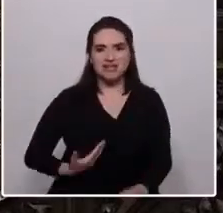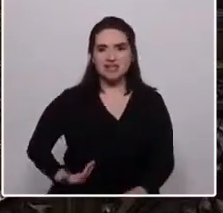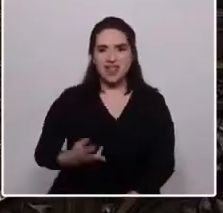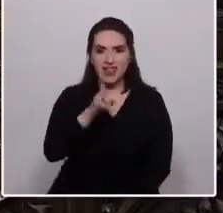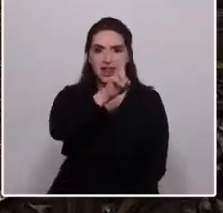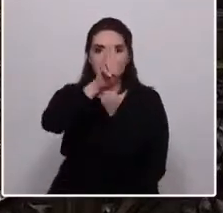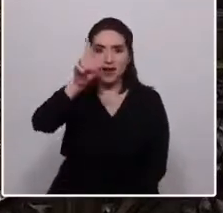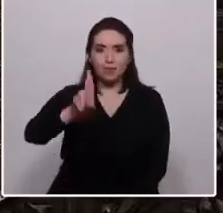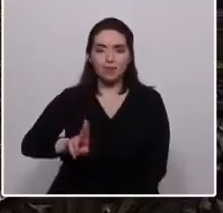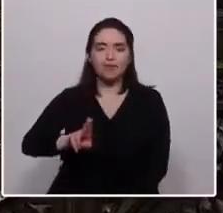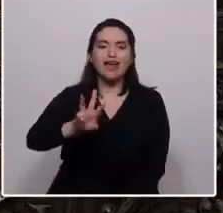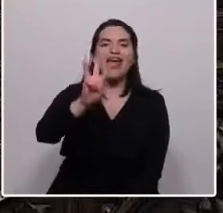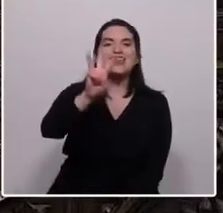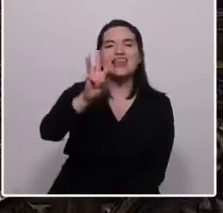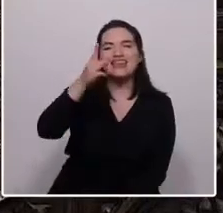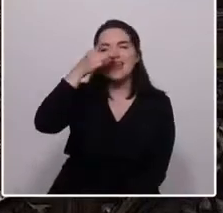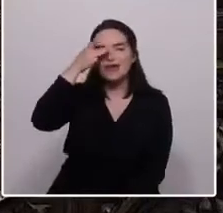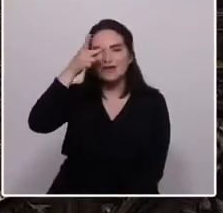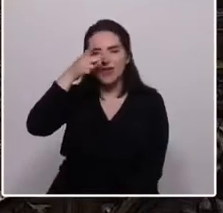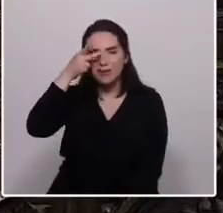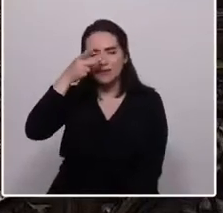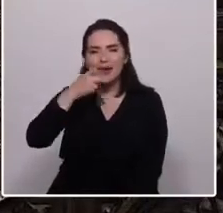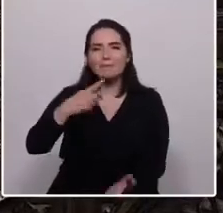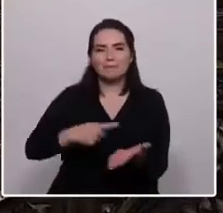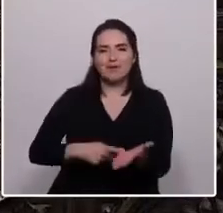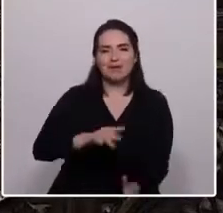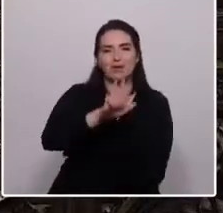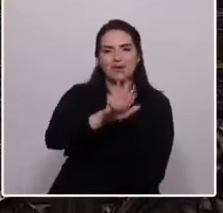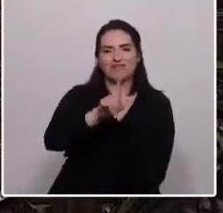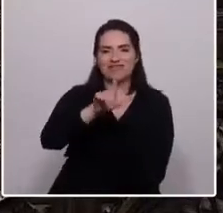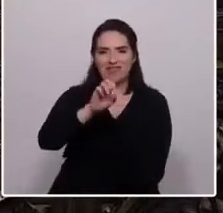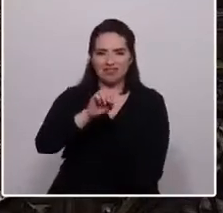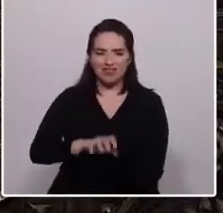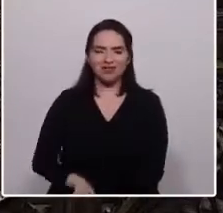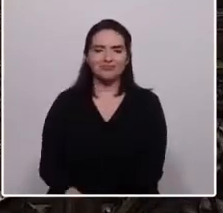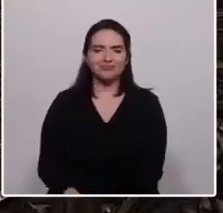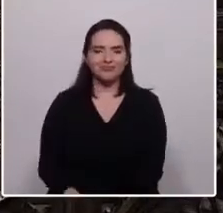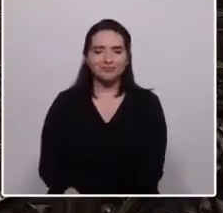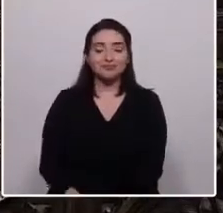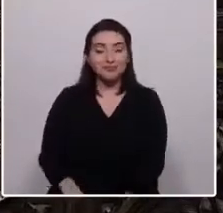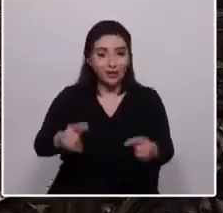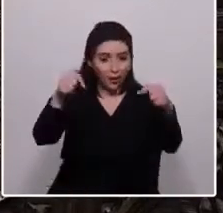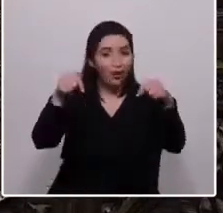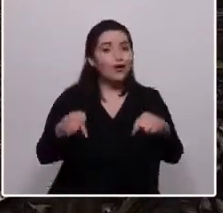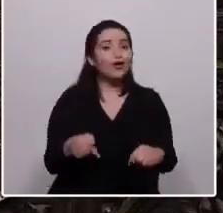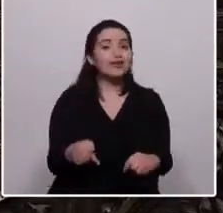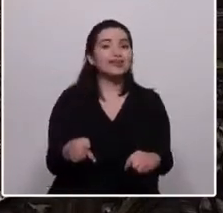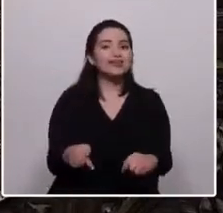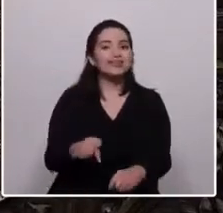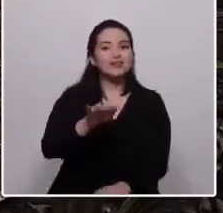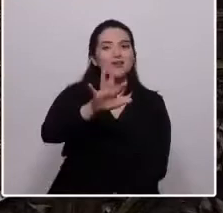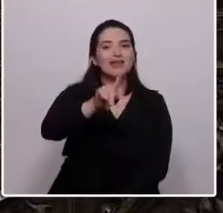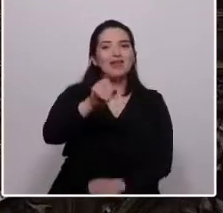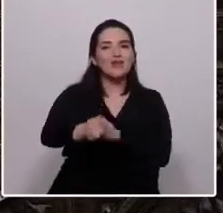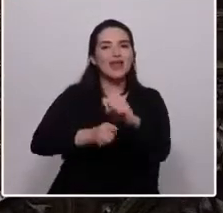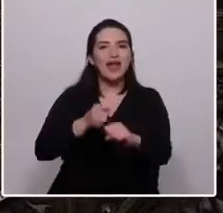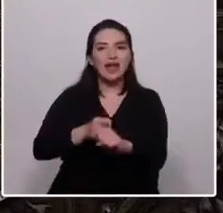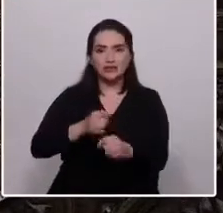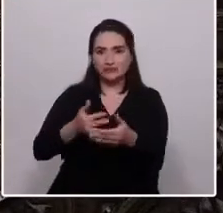el 3 de noviembre de 1970. Hoy, 51 años después,